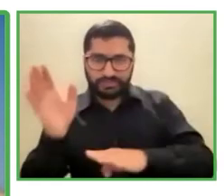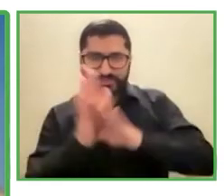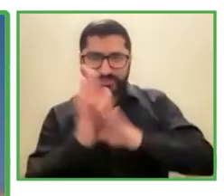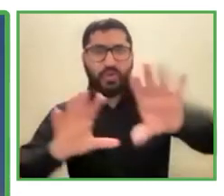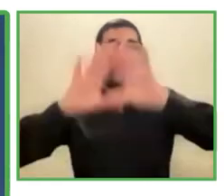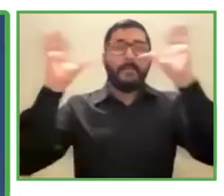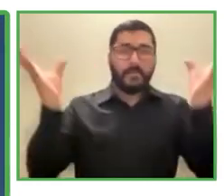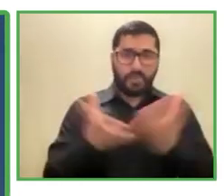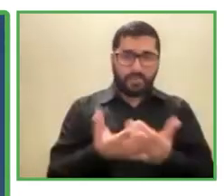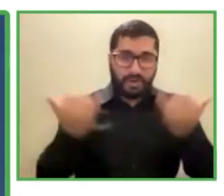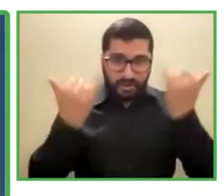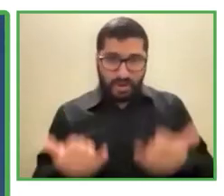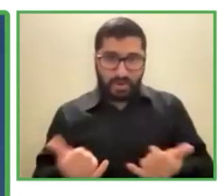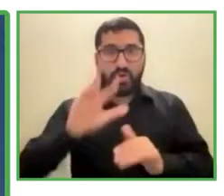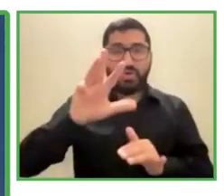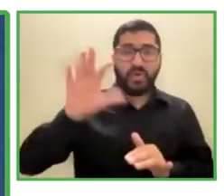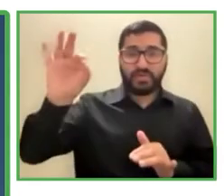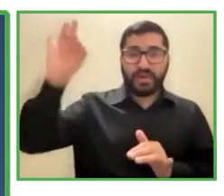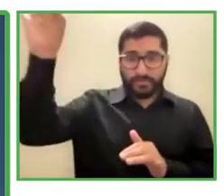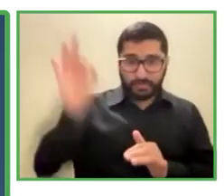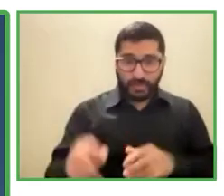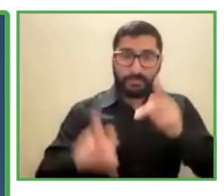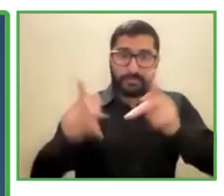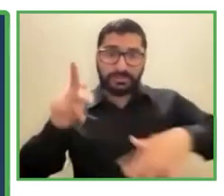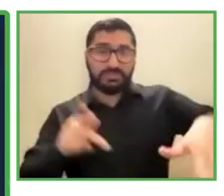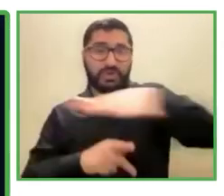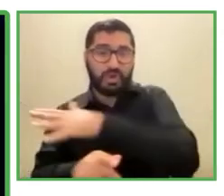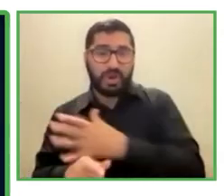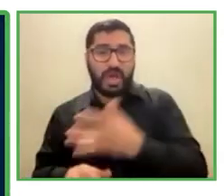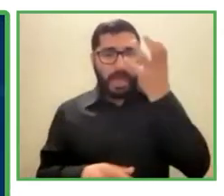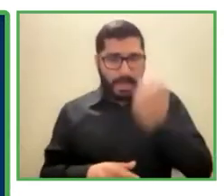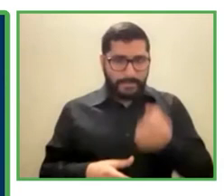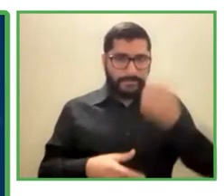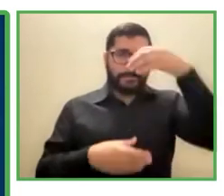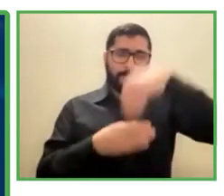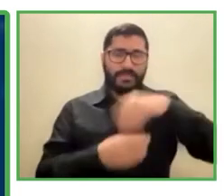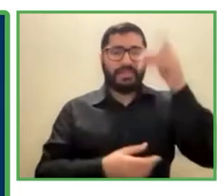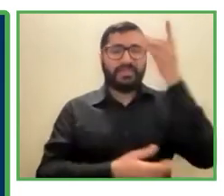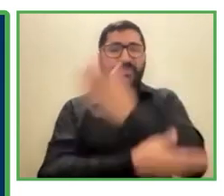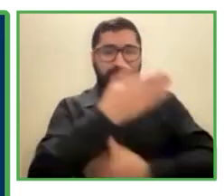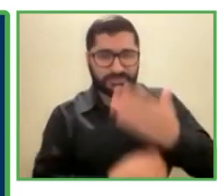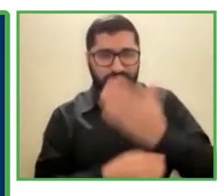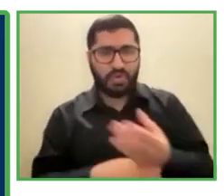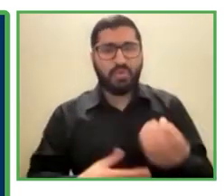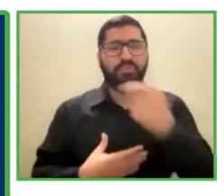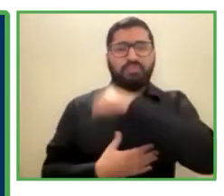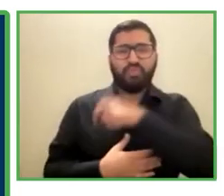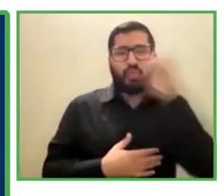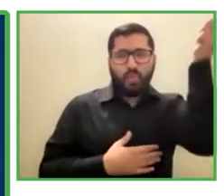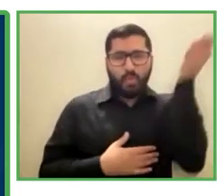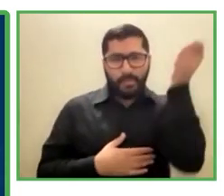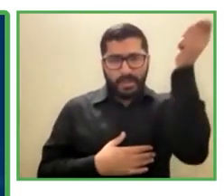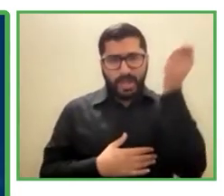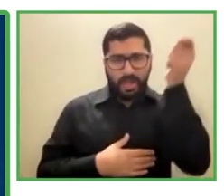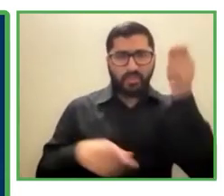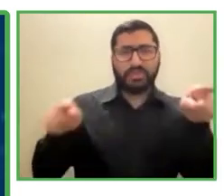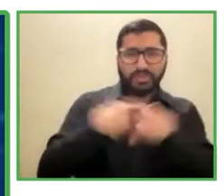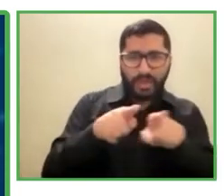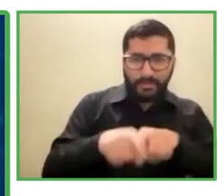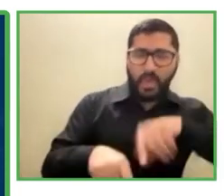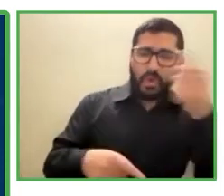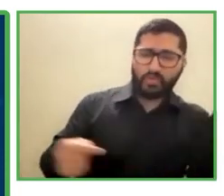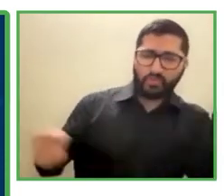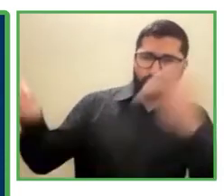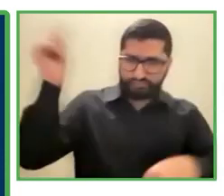personas con discapacidades, jubiladas, personas refugiadas, personas de minorías sexuales y gran parte de